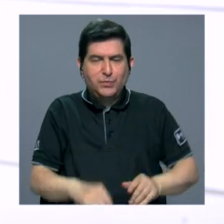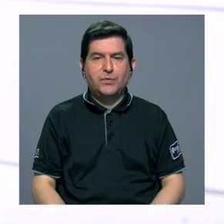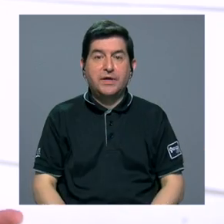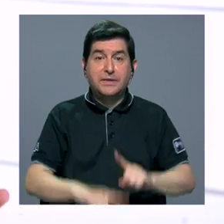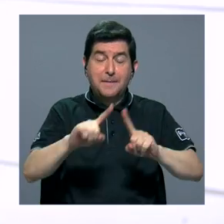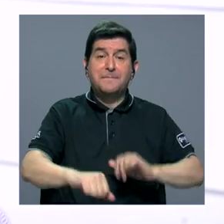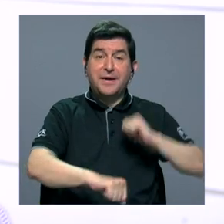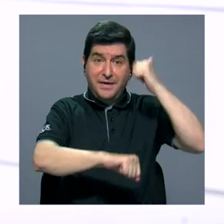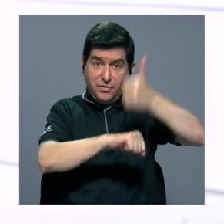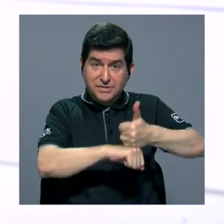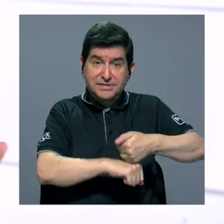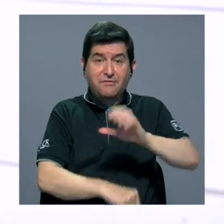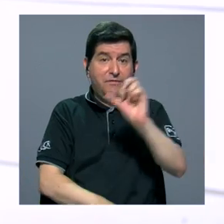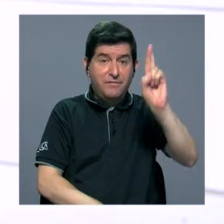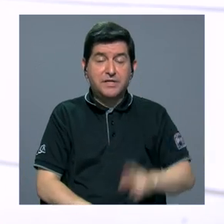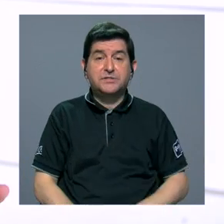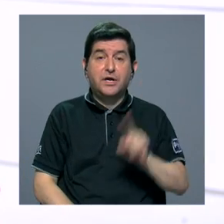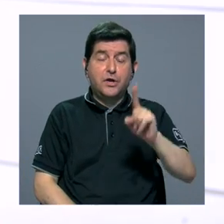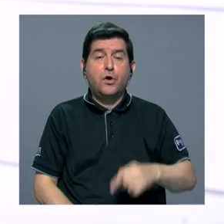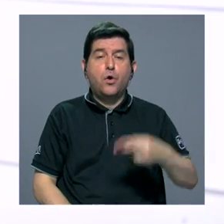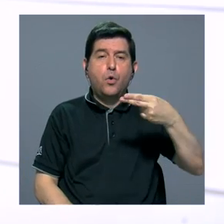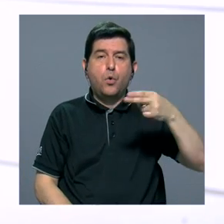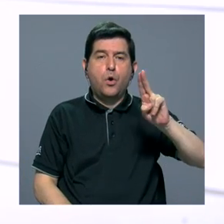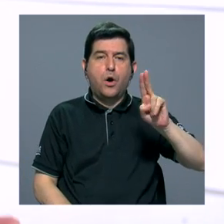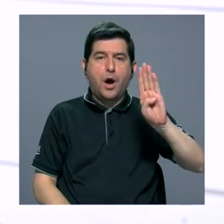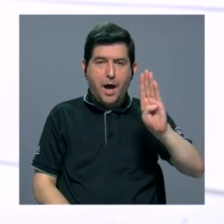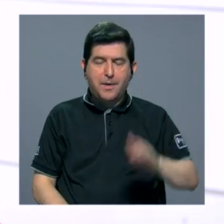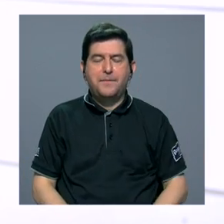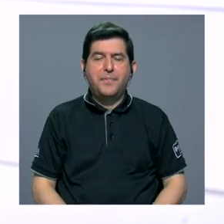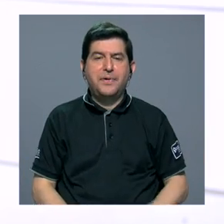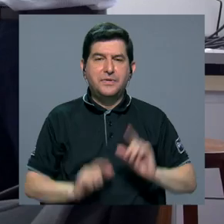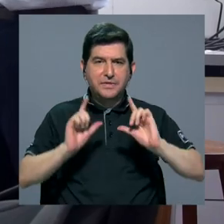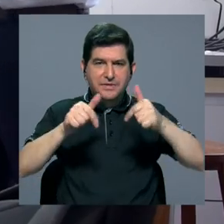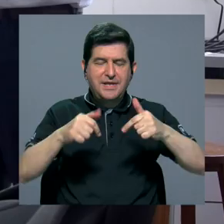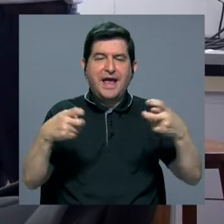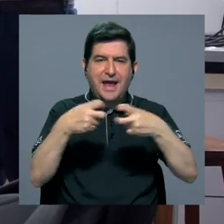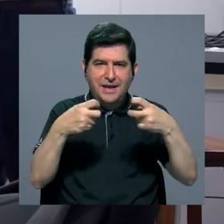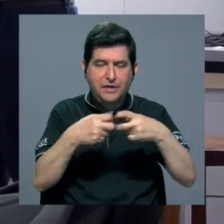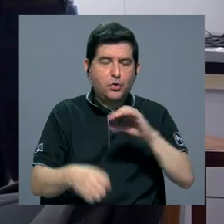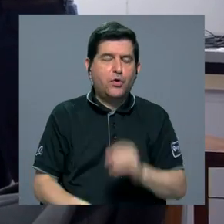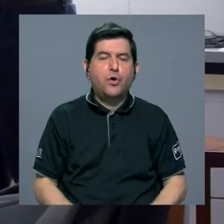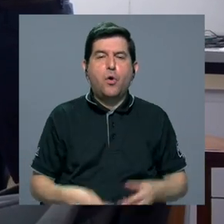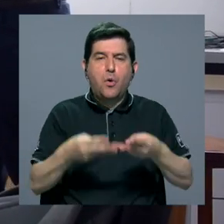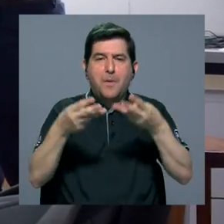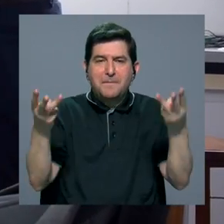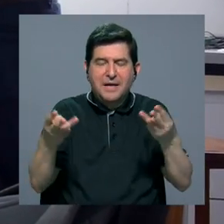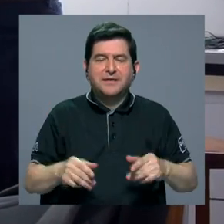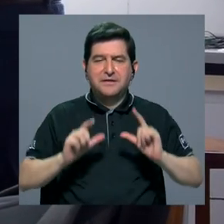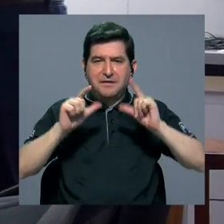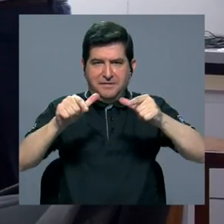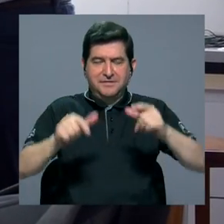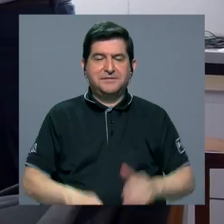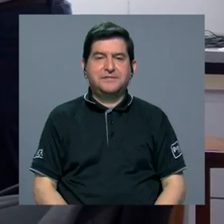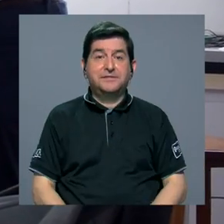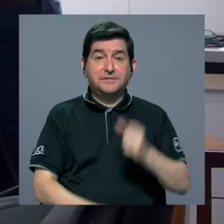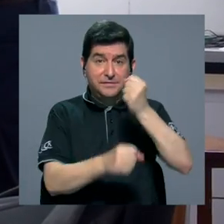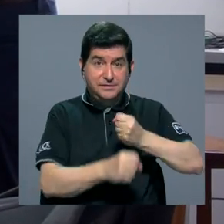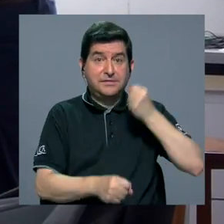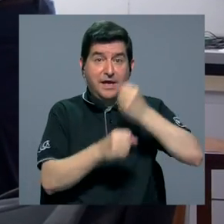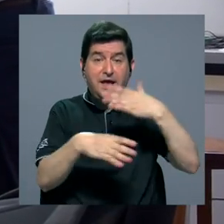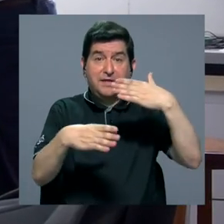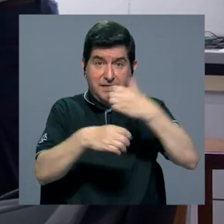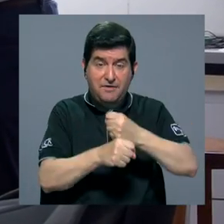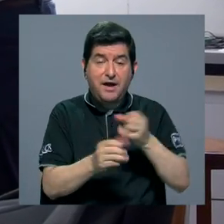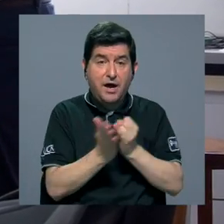es crear en Costa Rica un hub de desechos electrónicos o residuos, más que desechos. El trabajo que